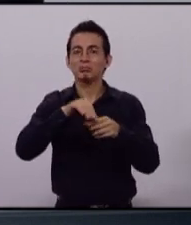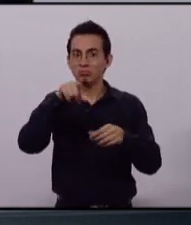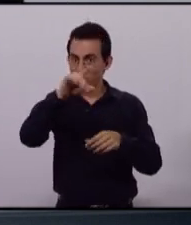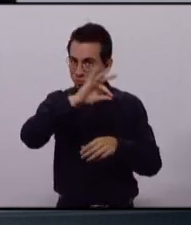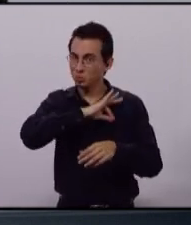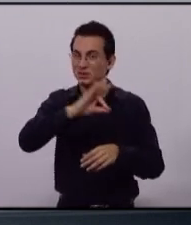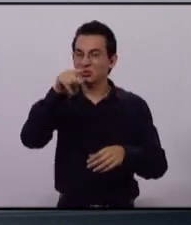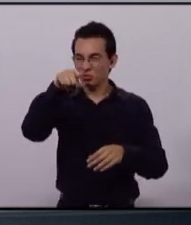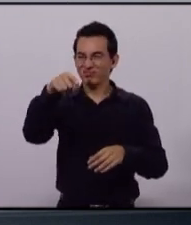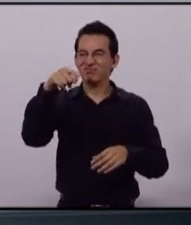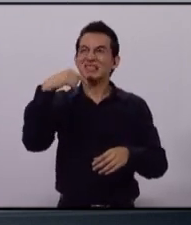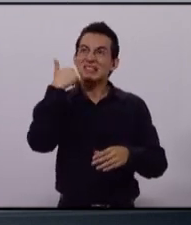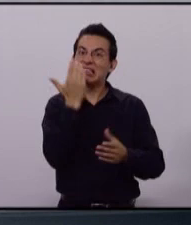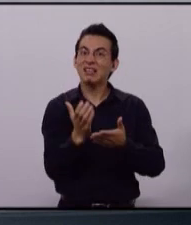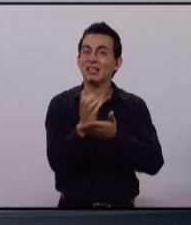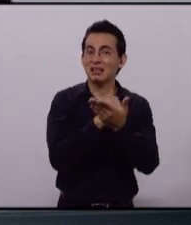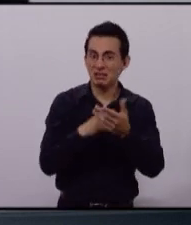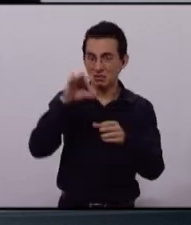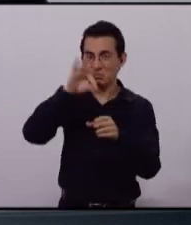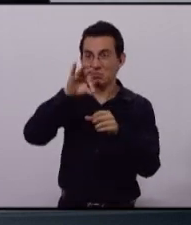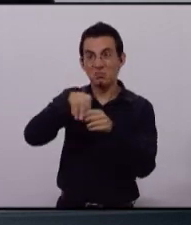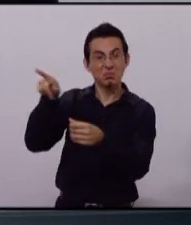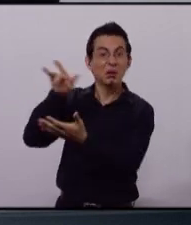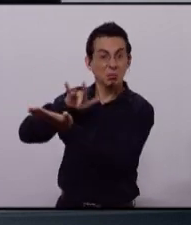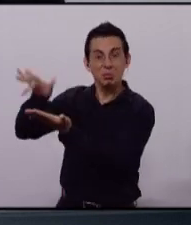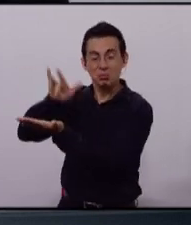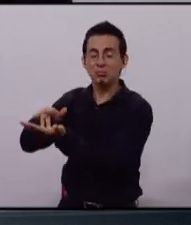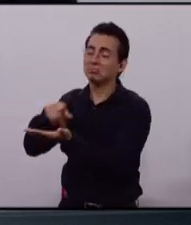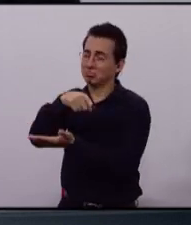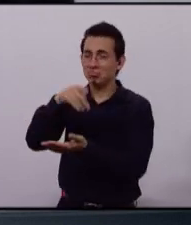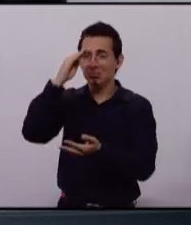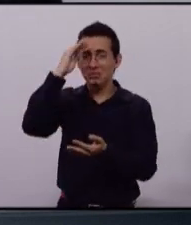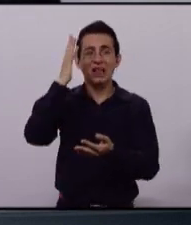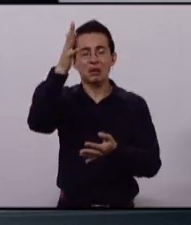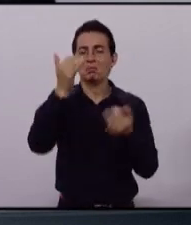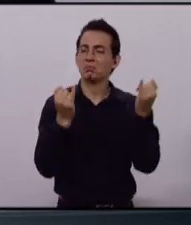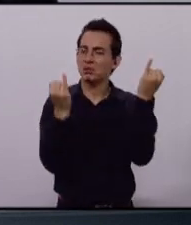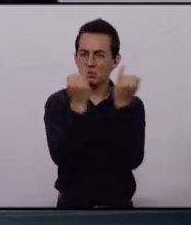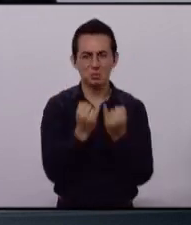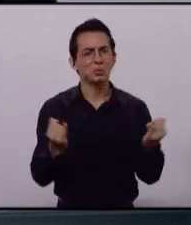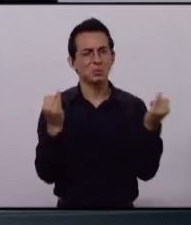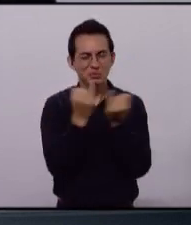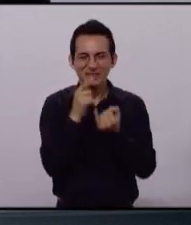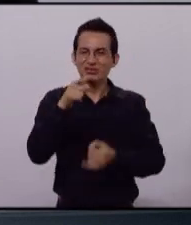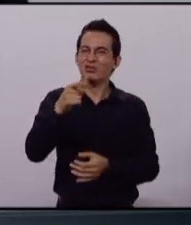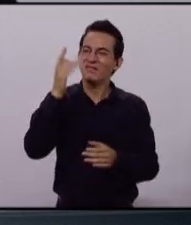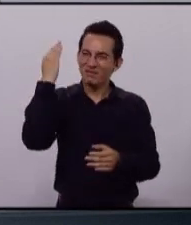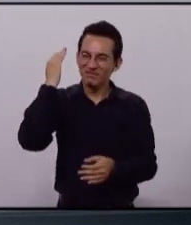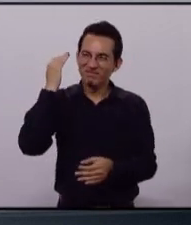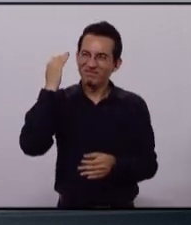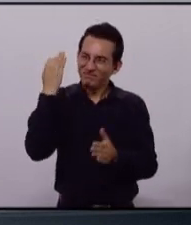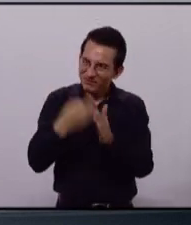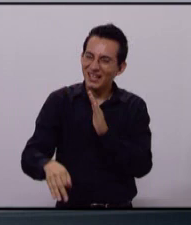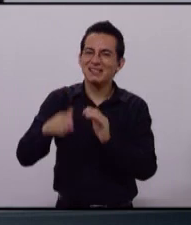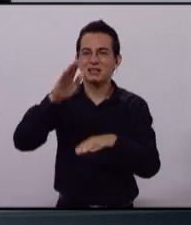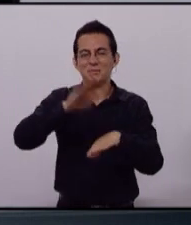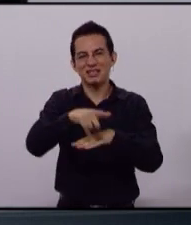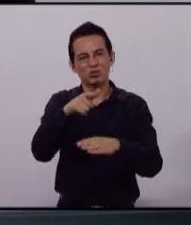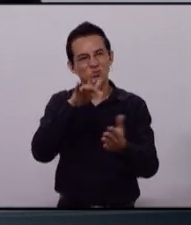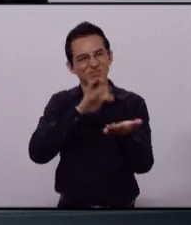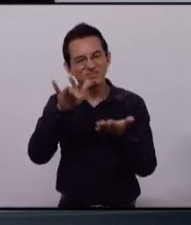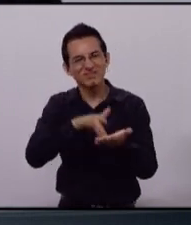si tú los respaldas a ellos va a seguir pasando exactamente lo mismo, atrévete a respaldar un proyecto progresista,